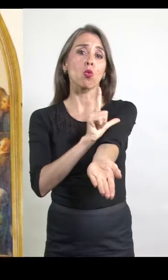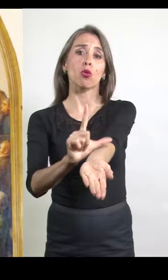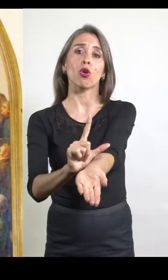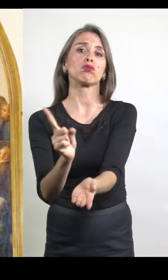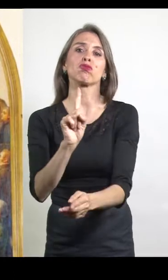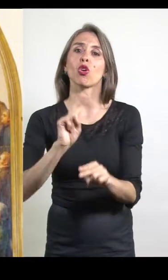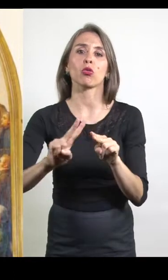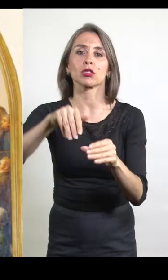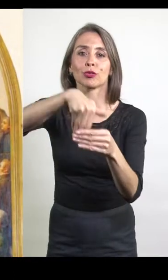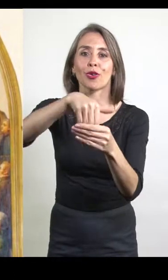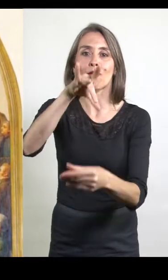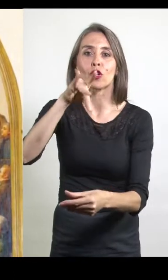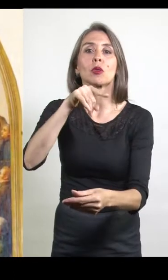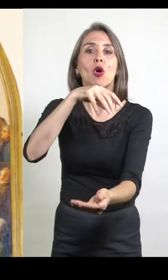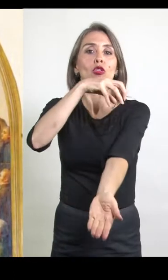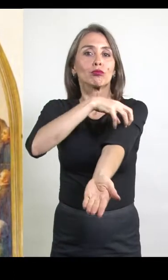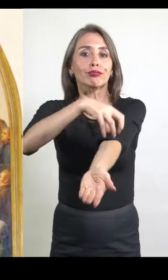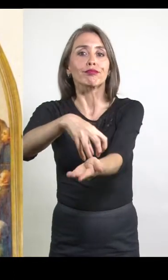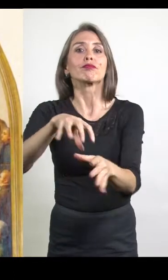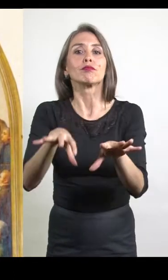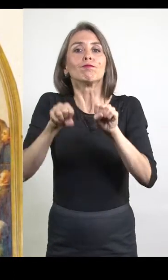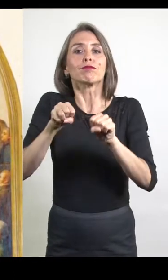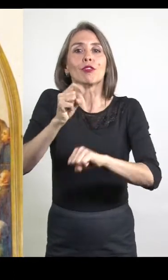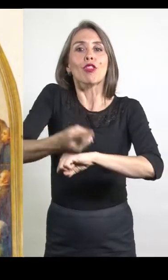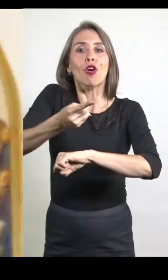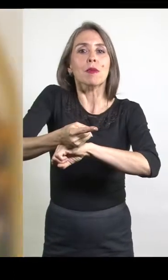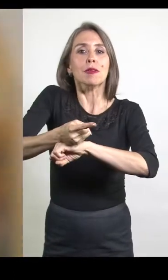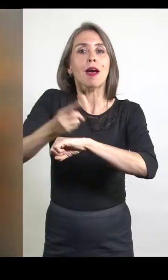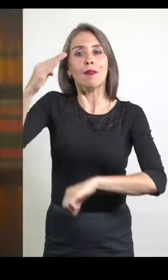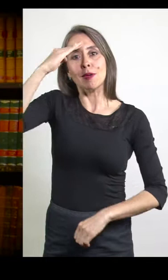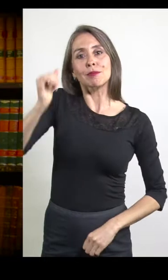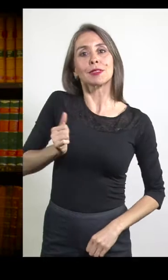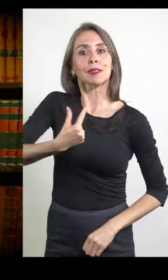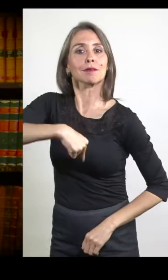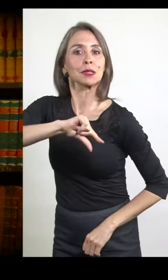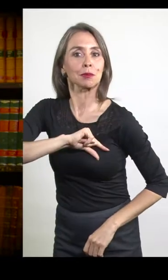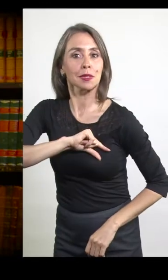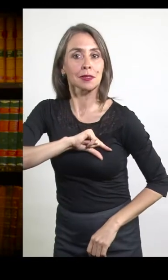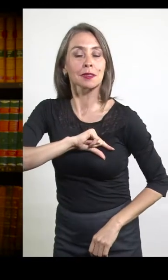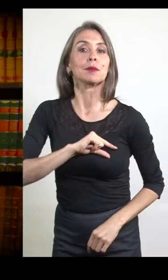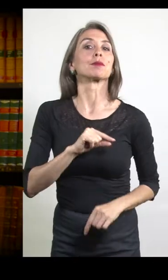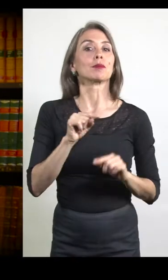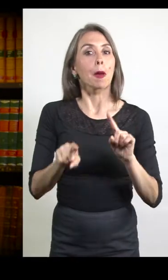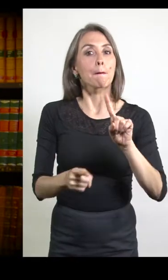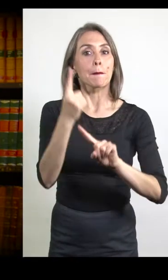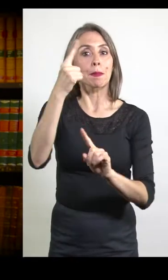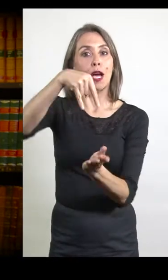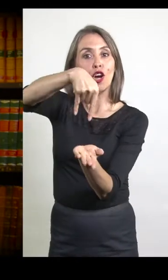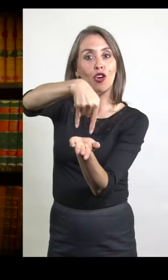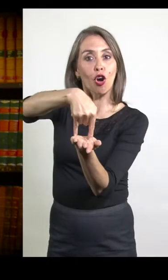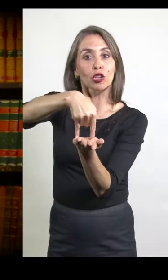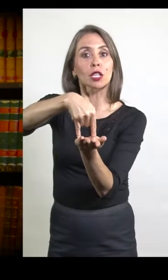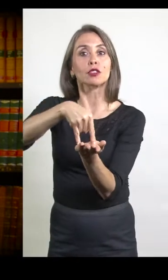elecciones porque aún estaban dominados por las fuerzas españolas. Sin embargo, en este primer Congreso